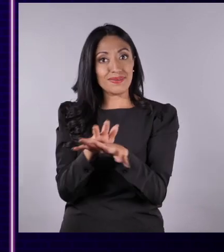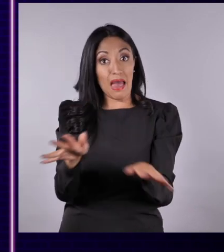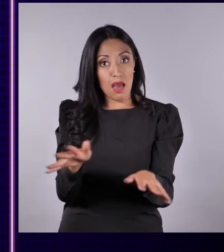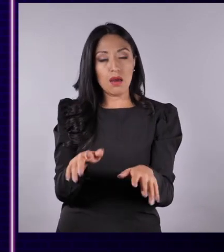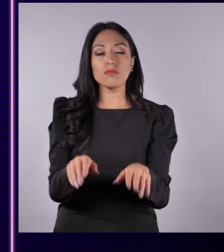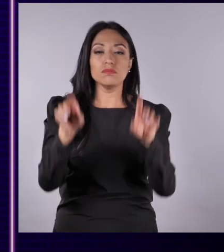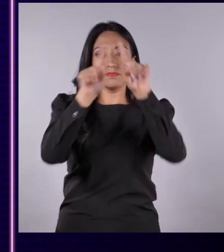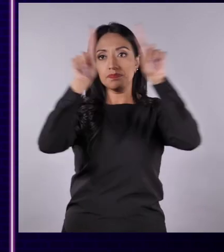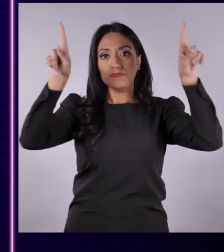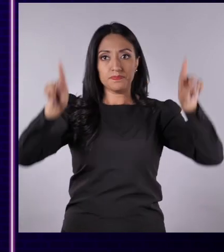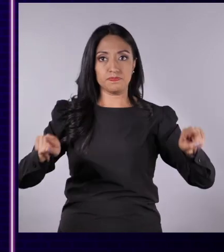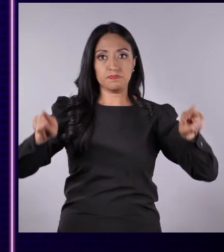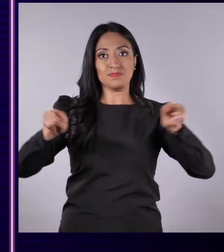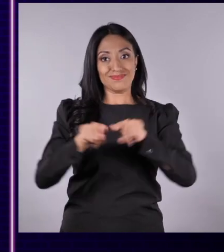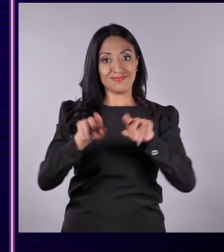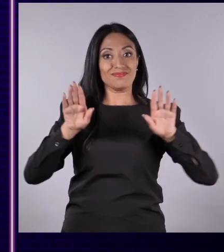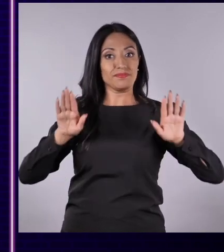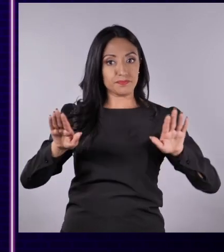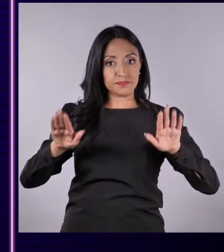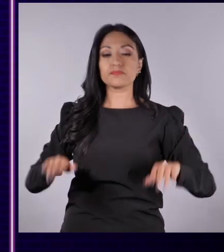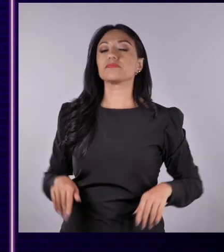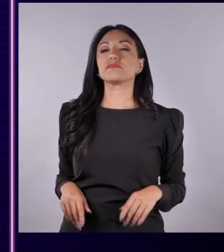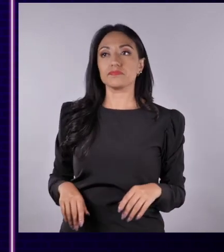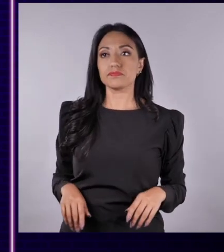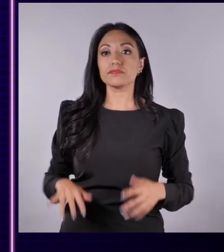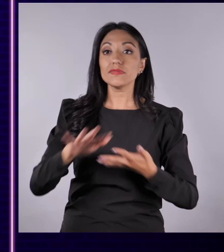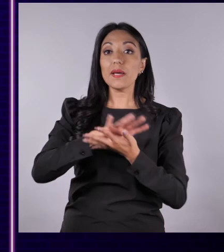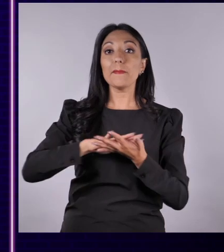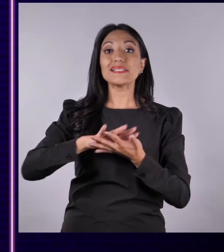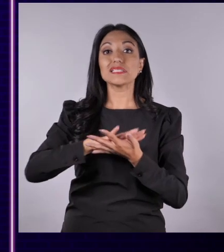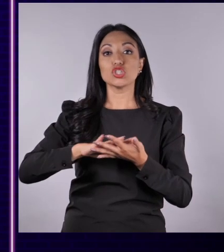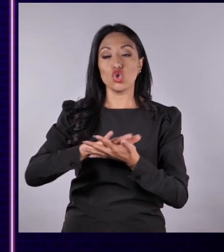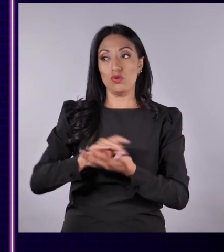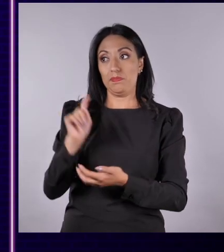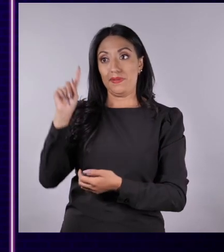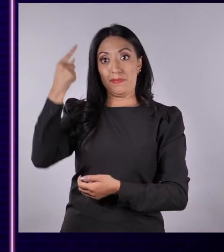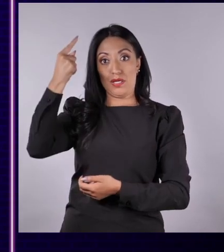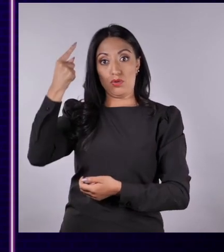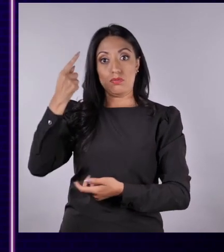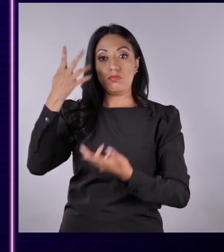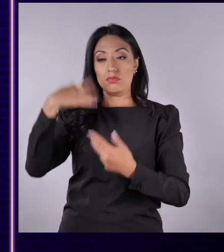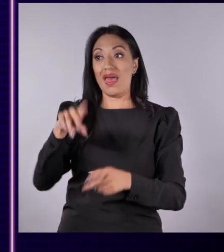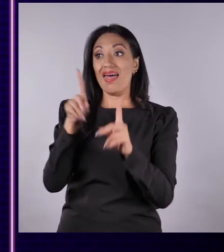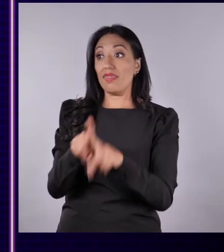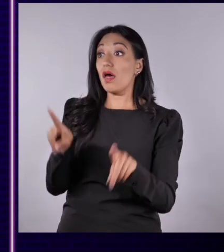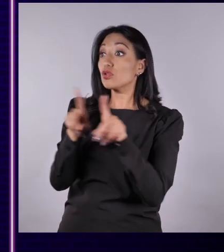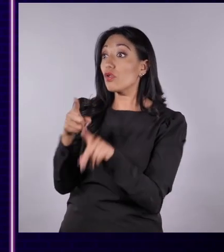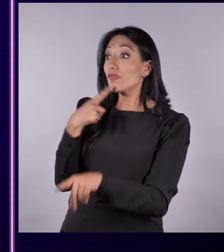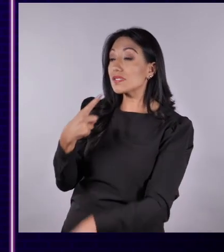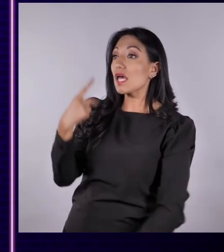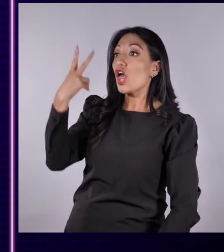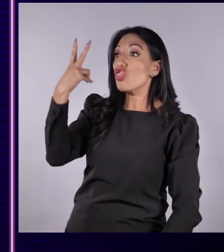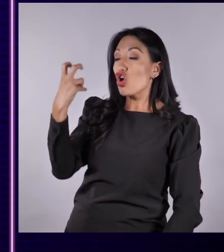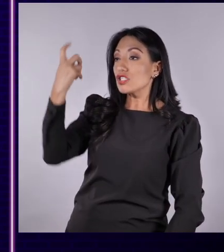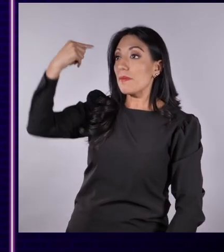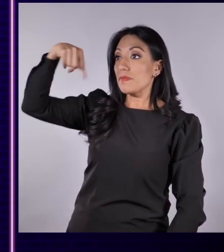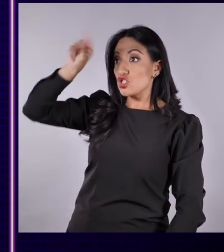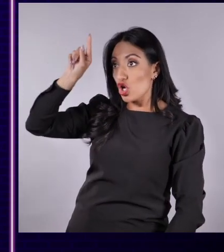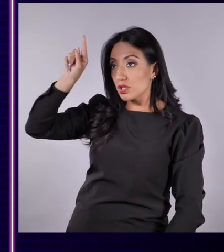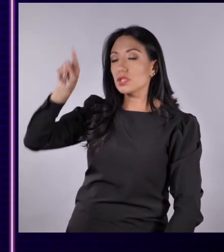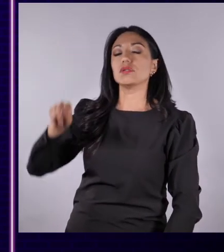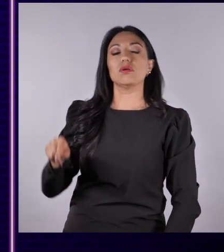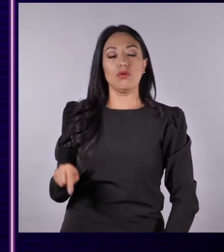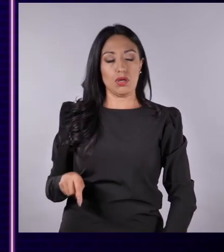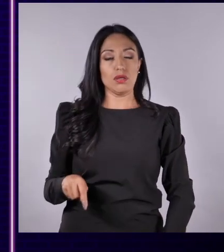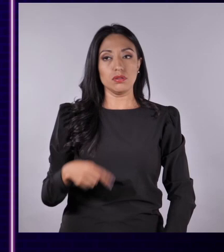Entonces, hagamos un cuadrito. Entonces, en mestizos, que es la primera opción, ya tenemos el dato que son 12